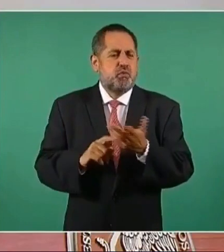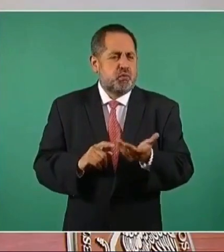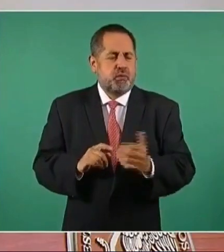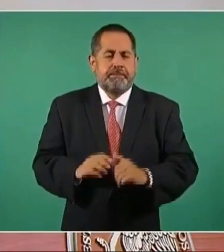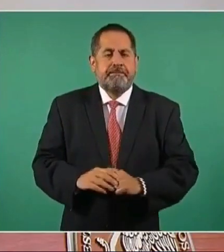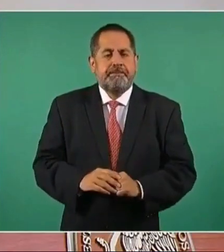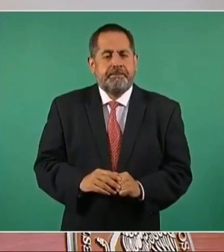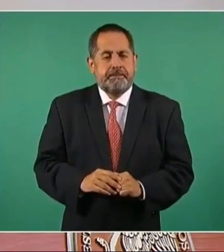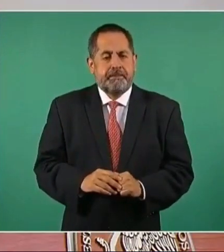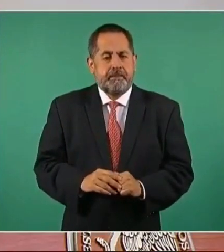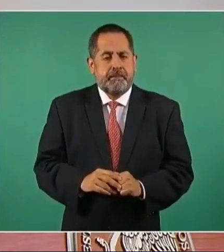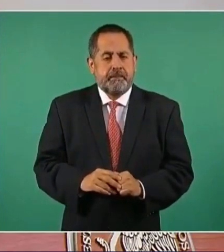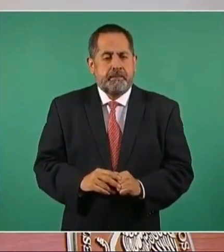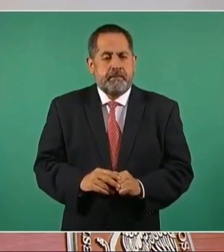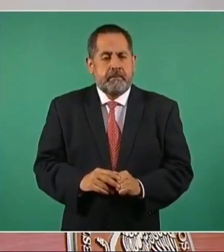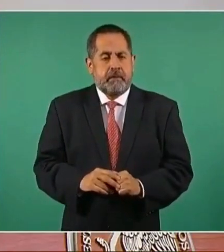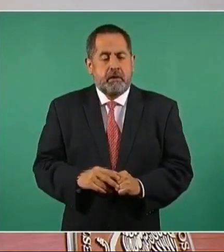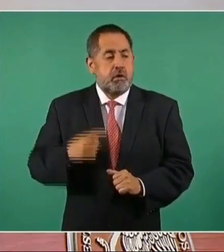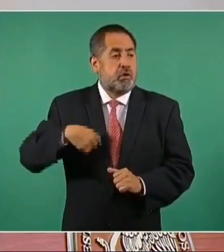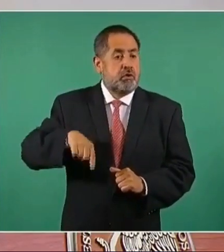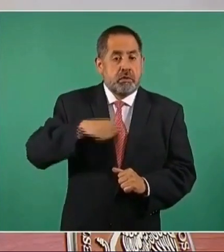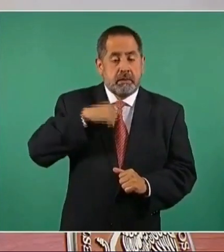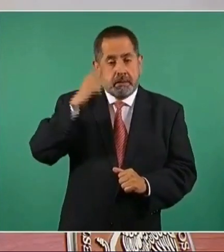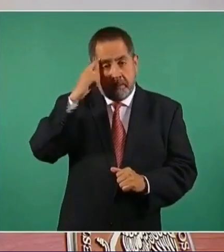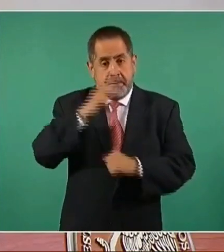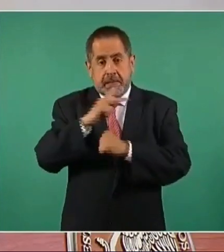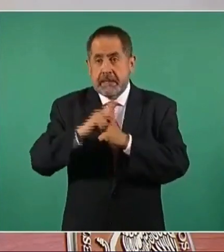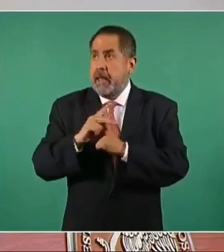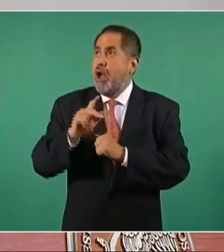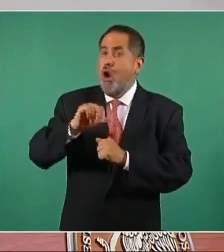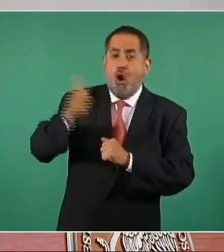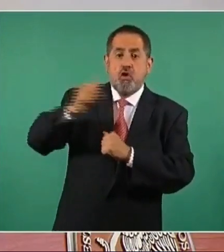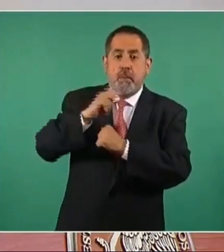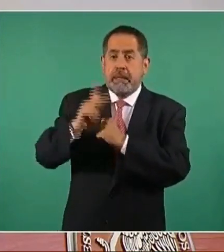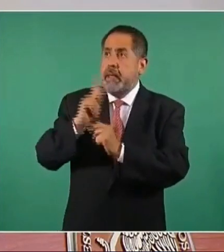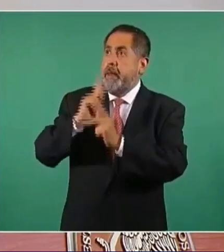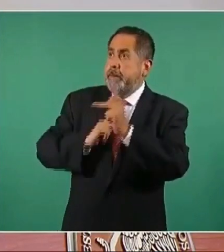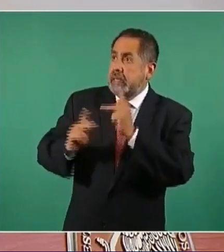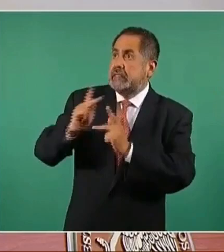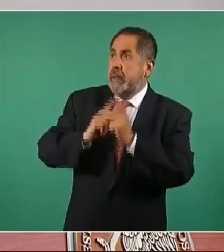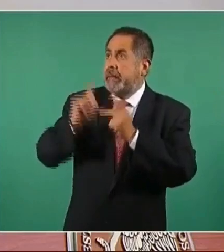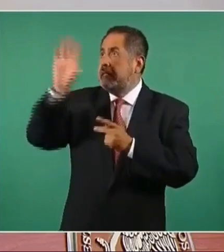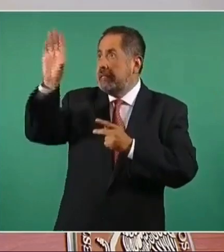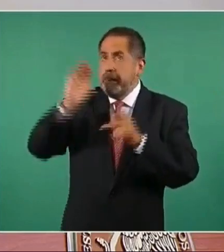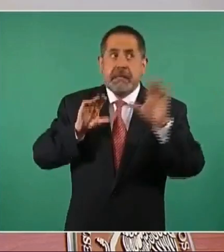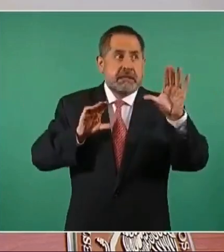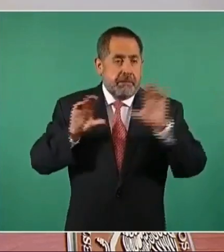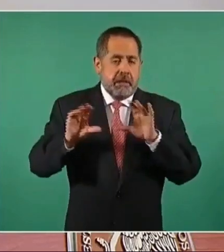En vez de conseguir líneas de crédito para endeudar al país, como era la práctica neoliberal,